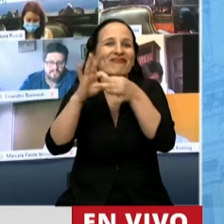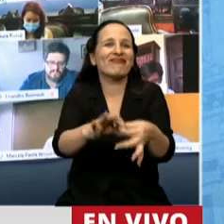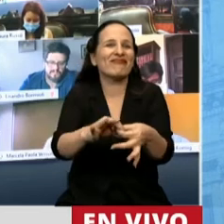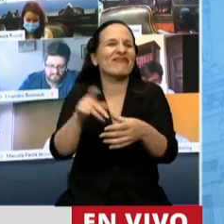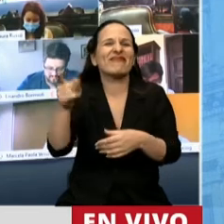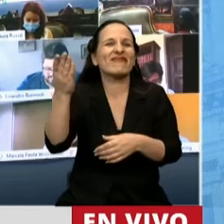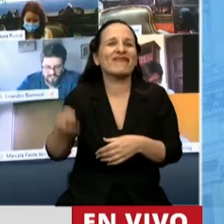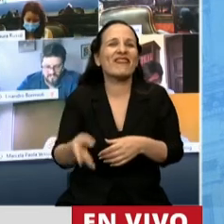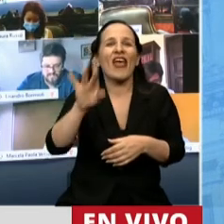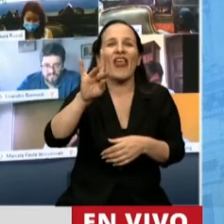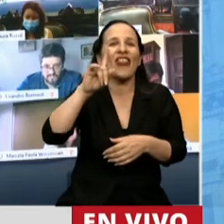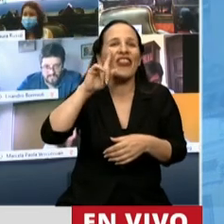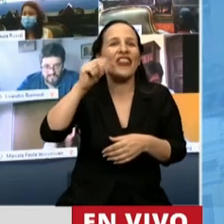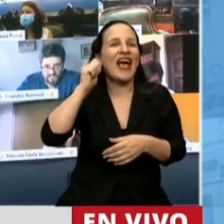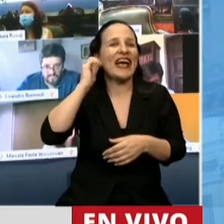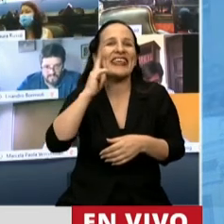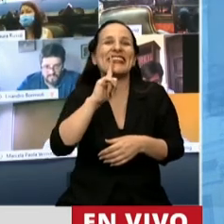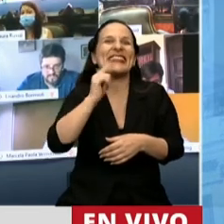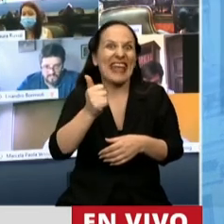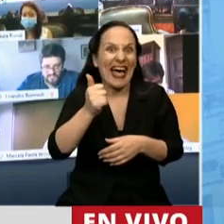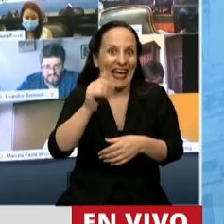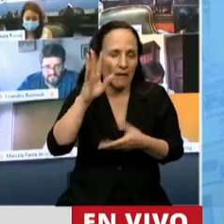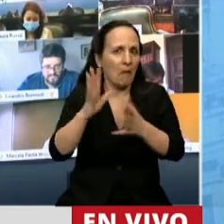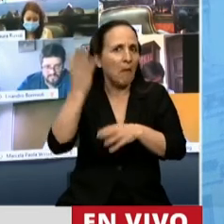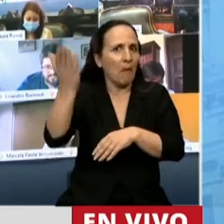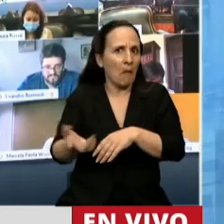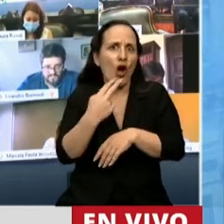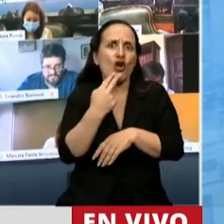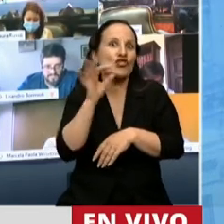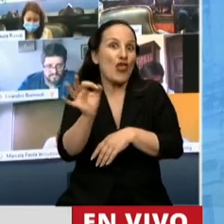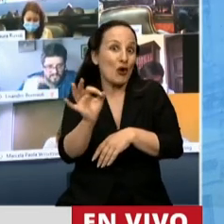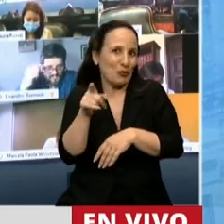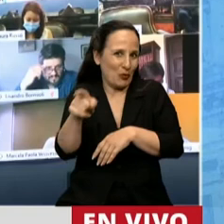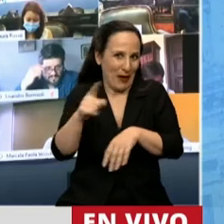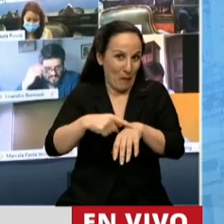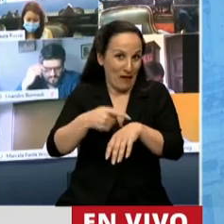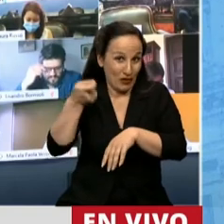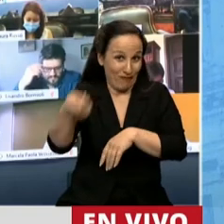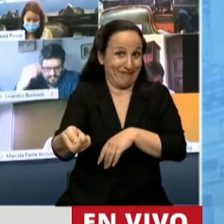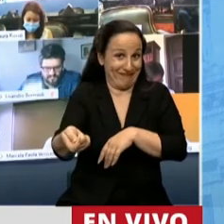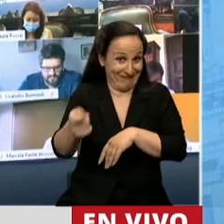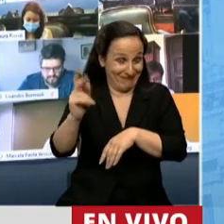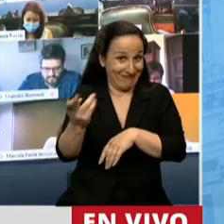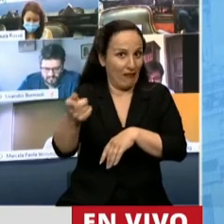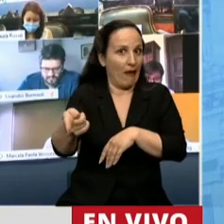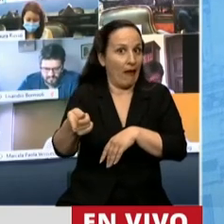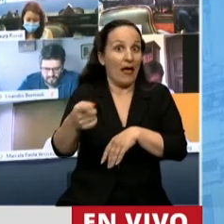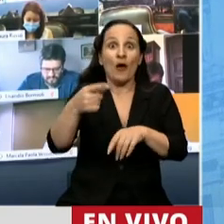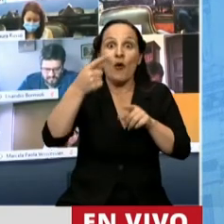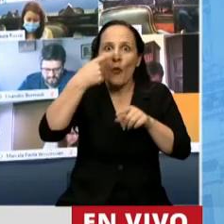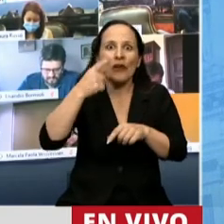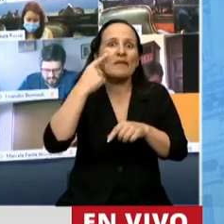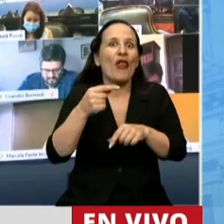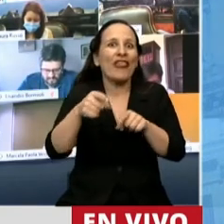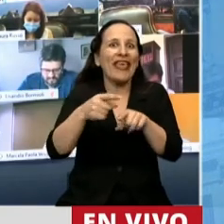como Diaguita. Y el 11 de octubre, además de ser la fecha en que Diana es asesinada, es el último día